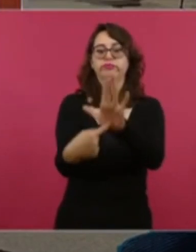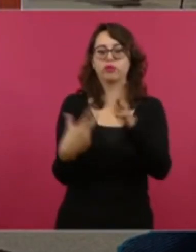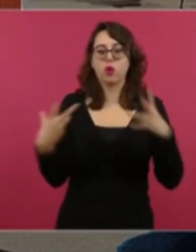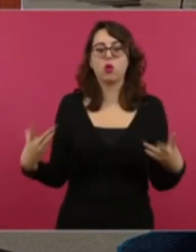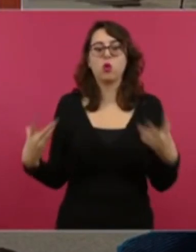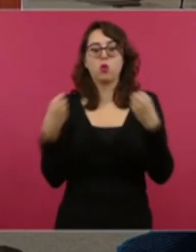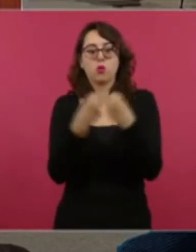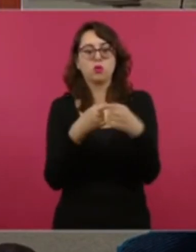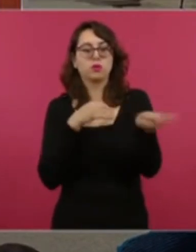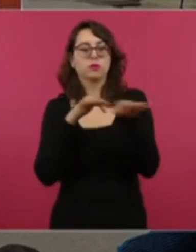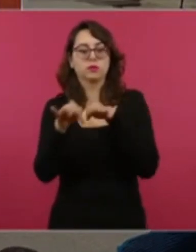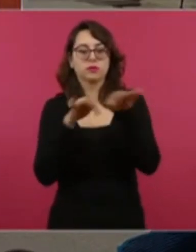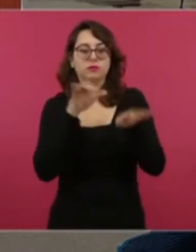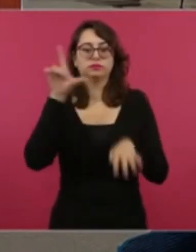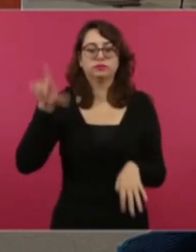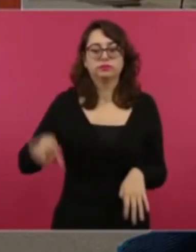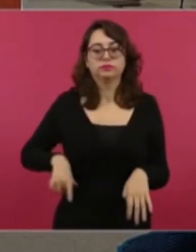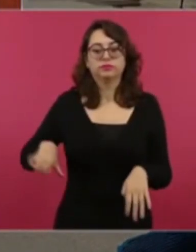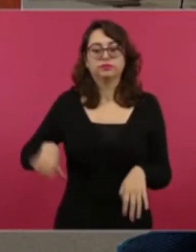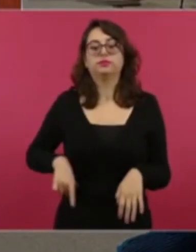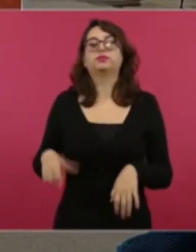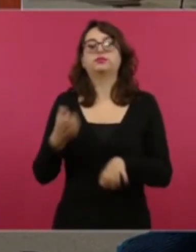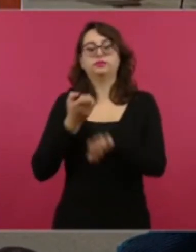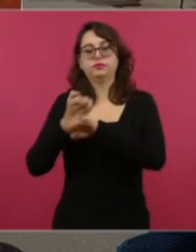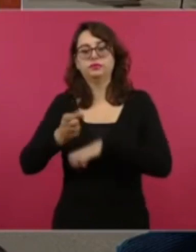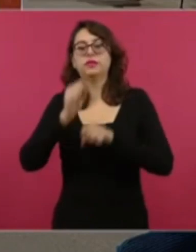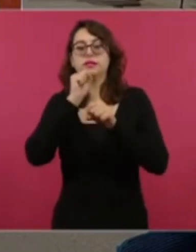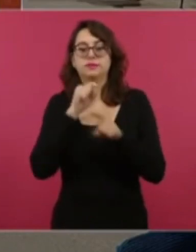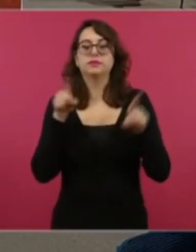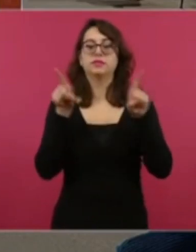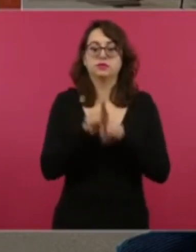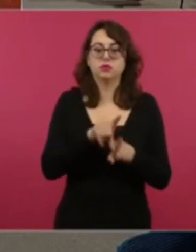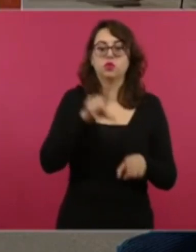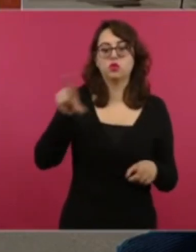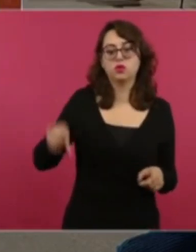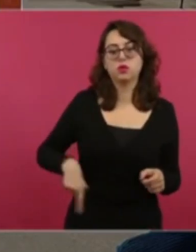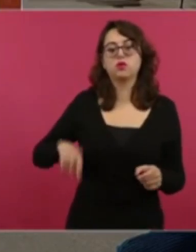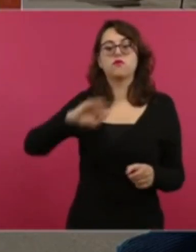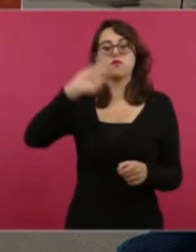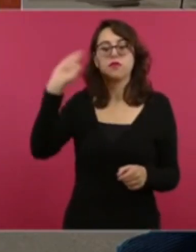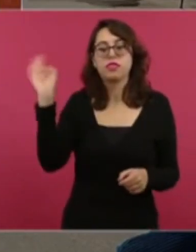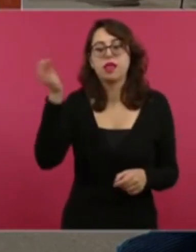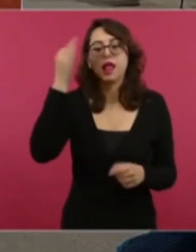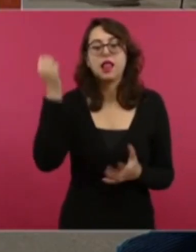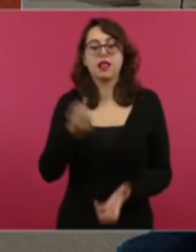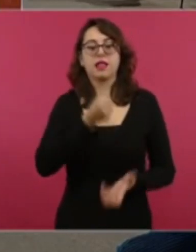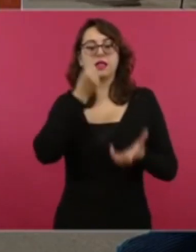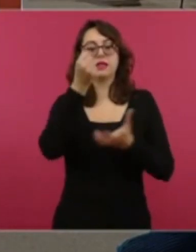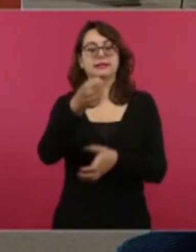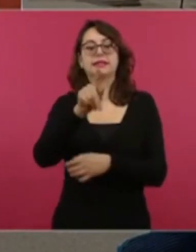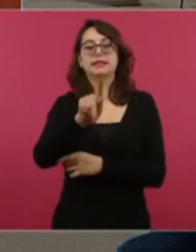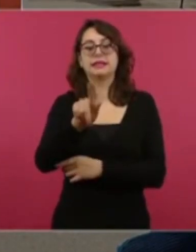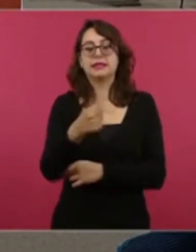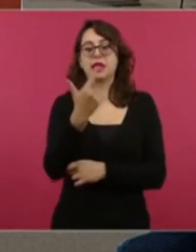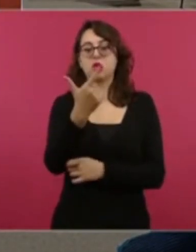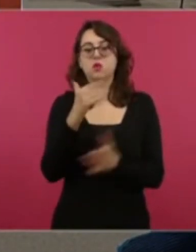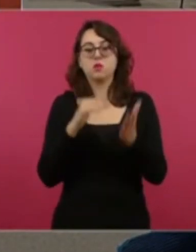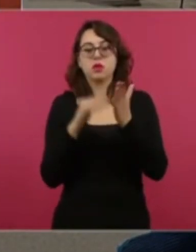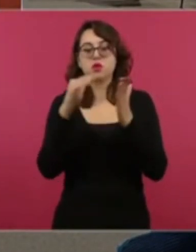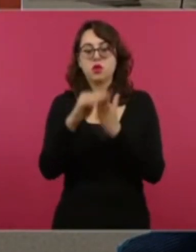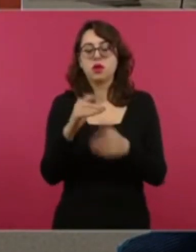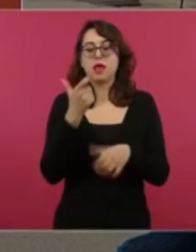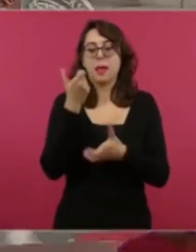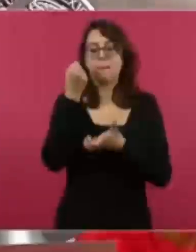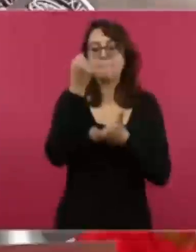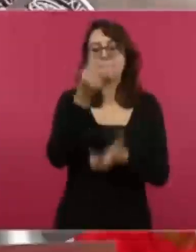conjunto entre el gobierno del Estado y por supuesto el apoyo del gobierno federal, una inversión de 71 millones de pesos en vialidades en